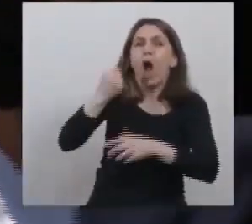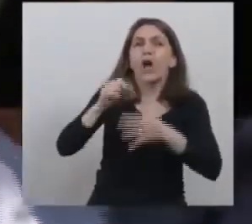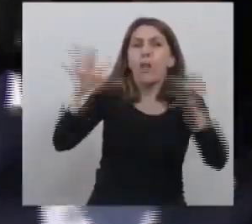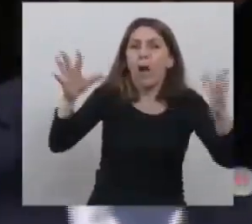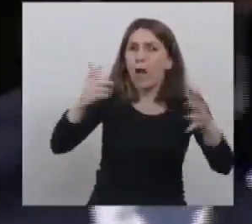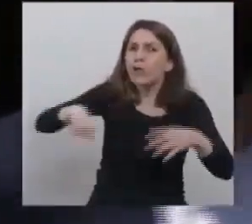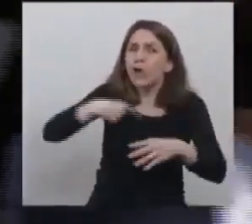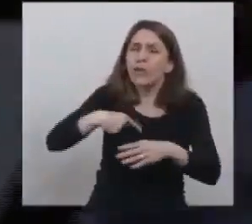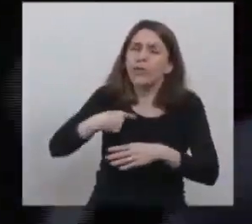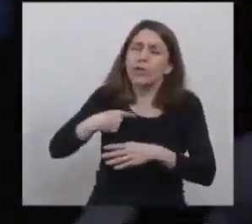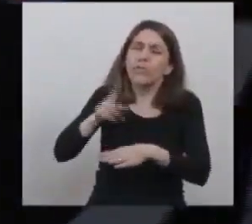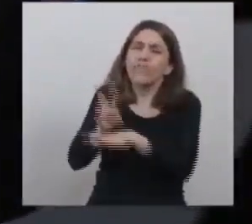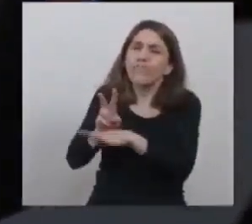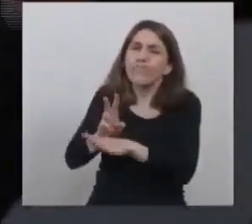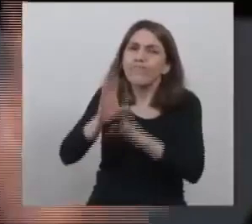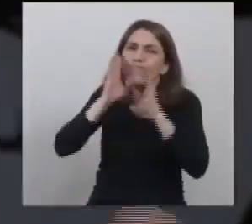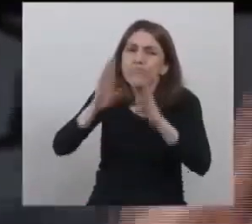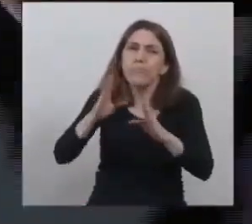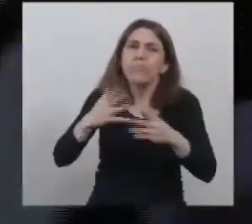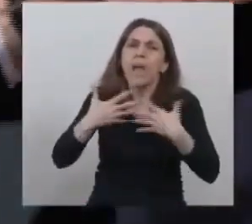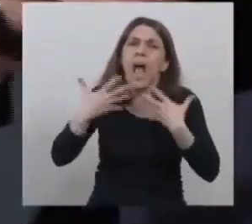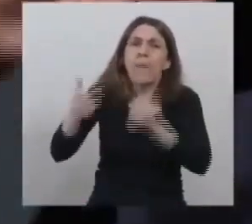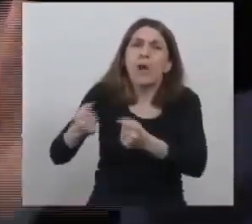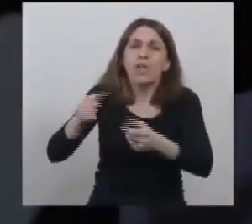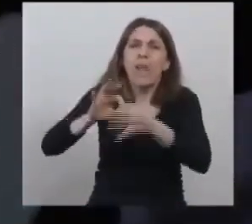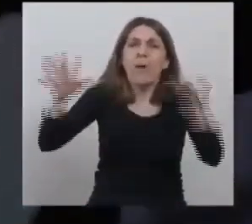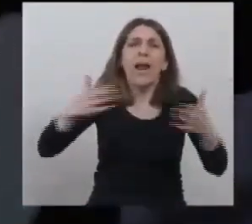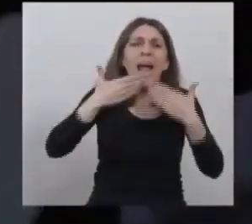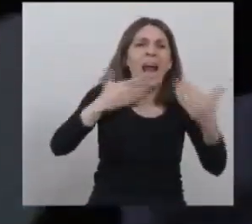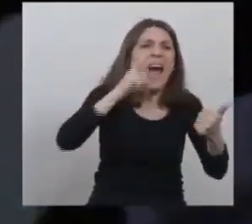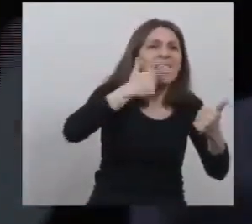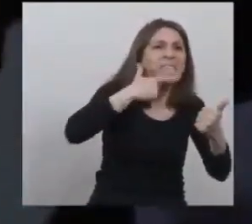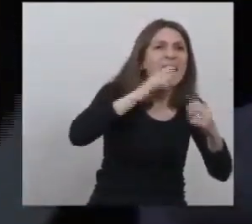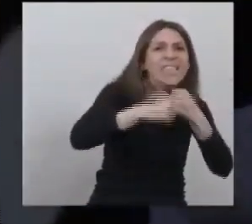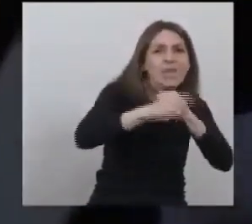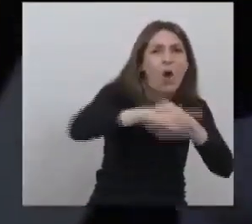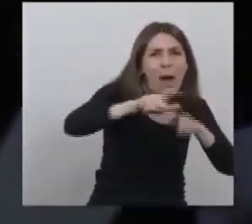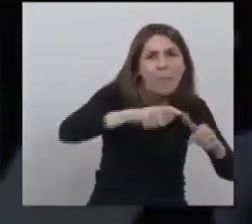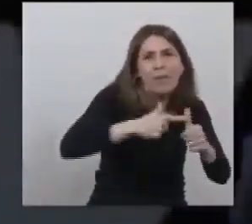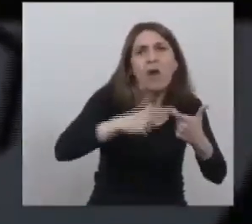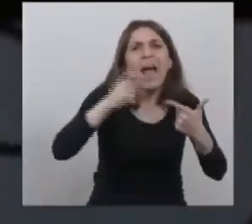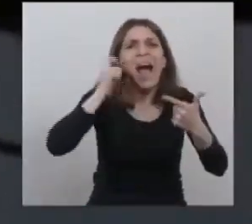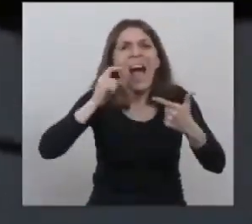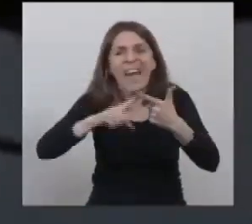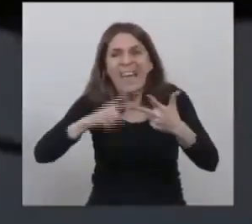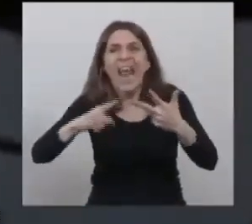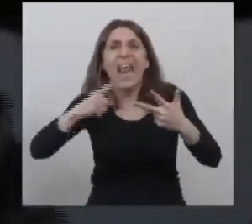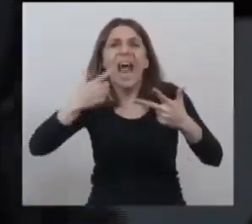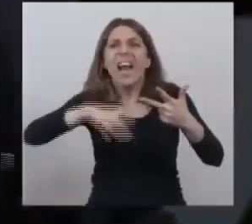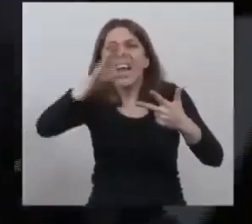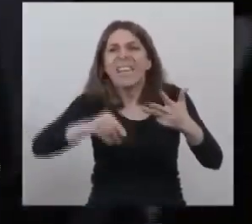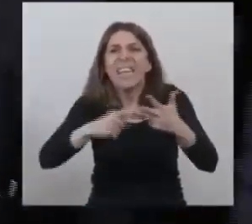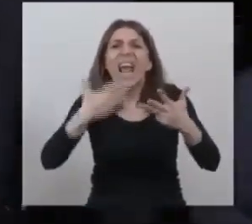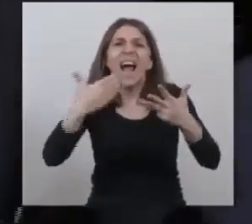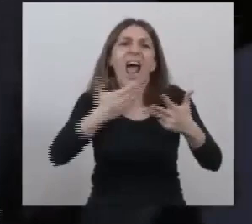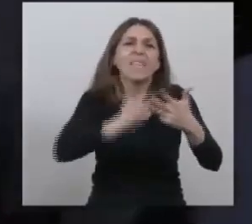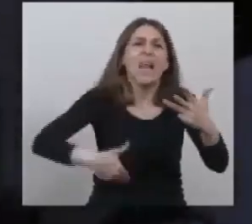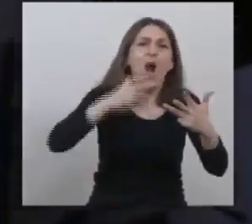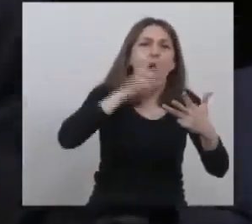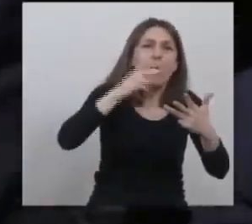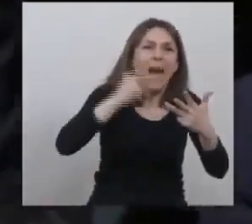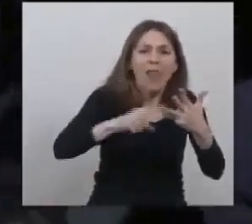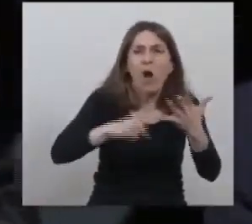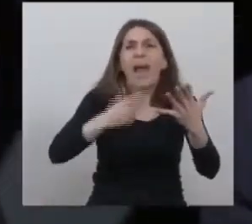cuidarla gracias escobar gracias ariel gracias argentina gracias gobernadores gracias intendentes